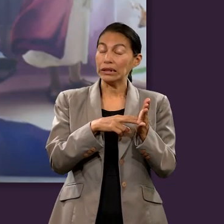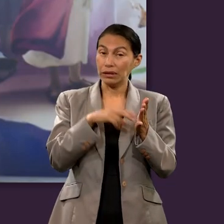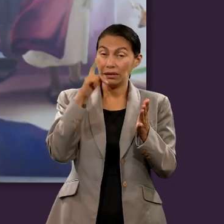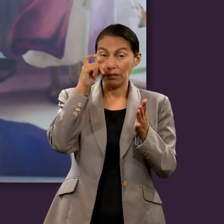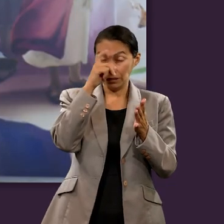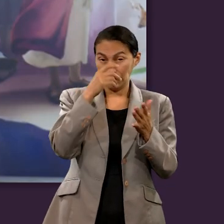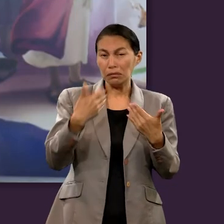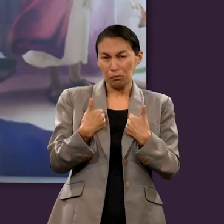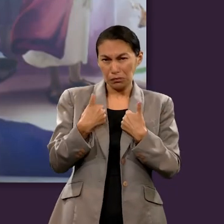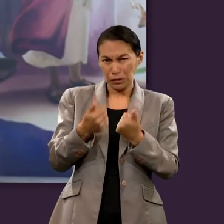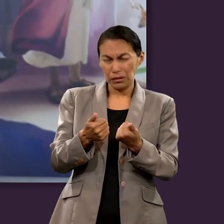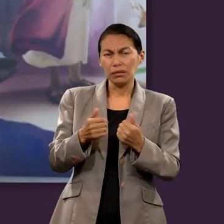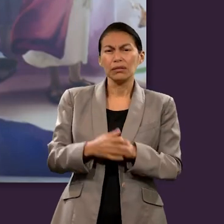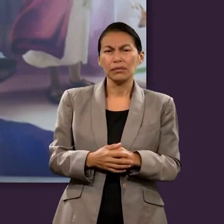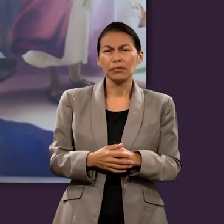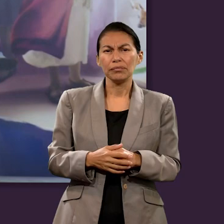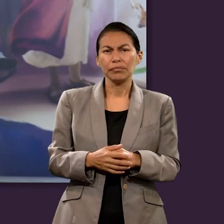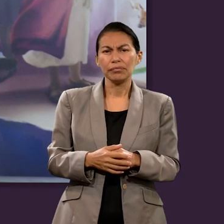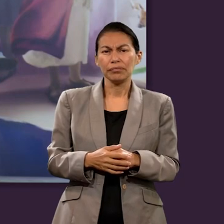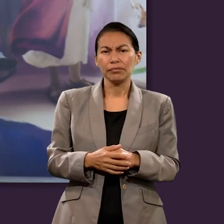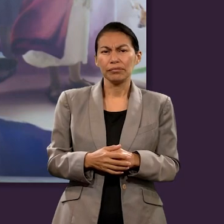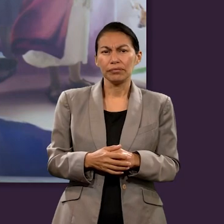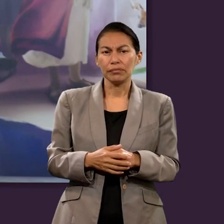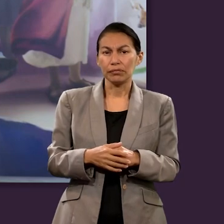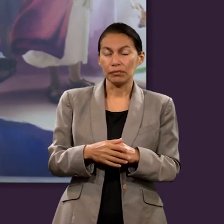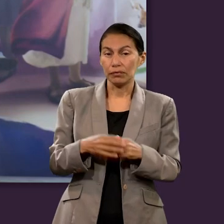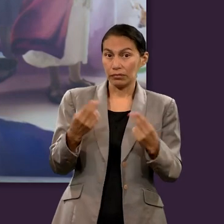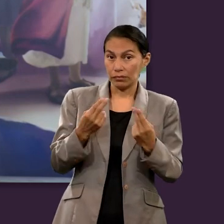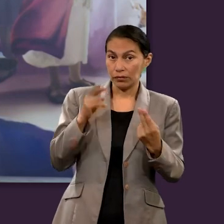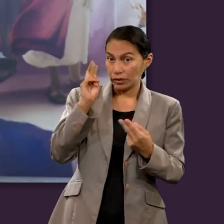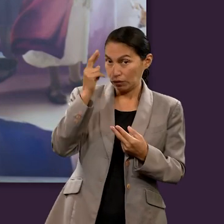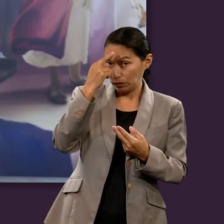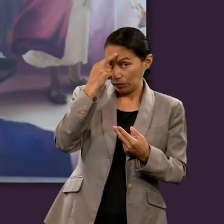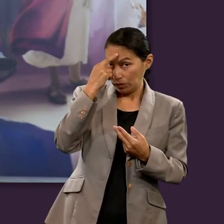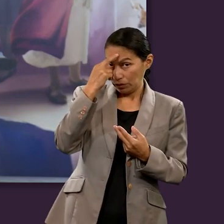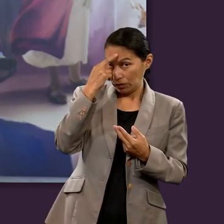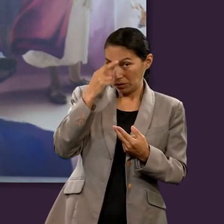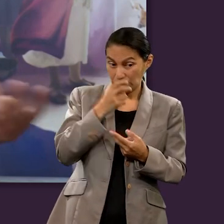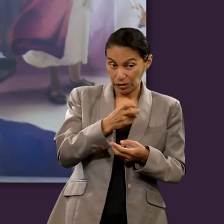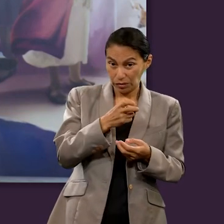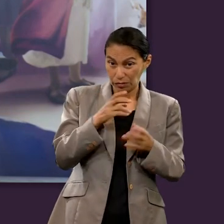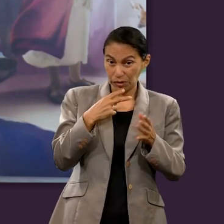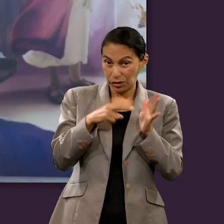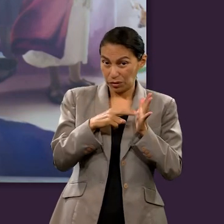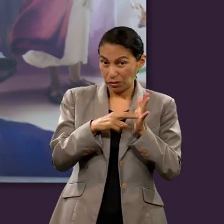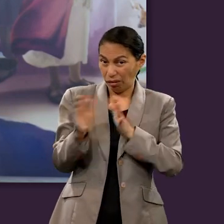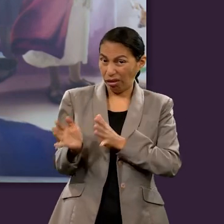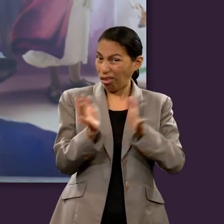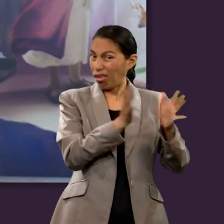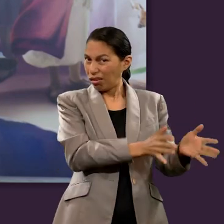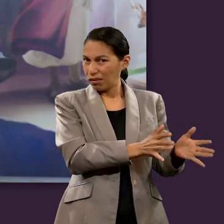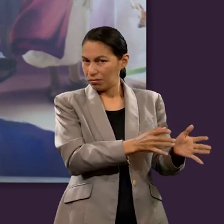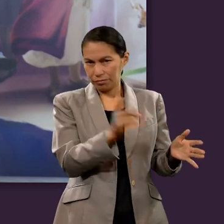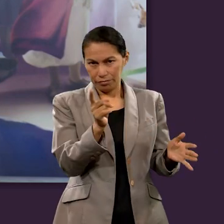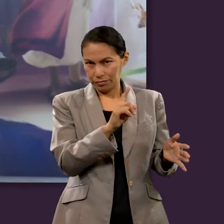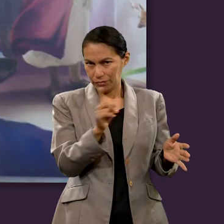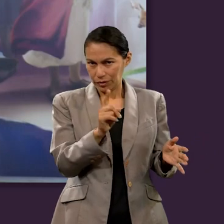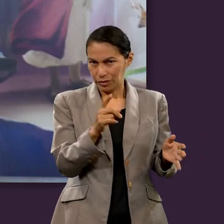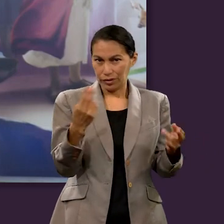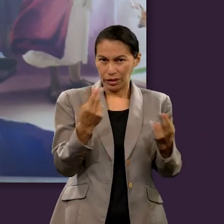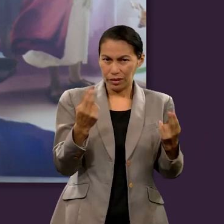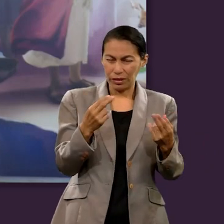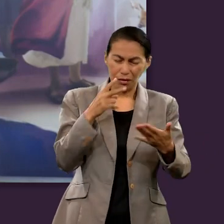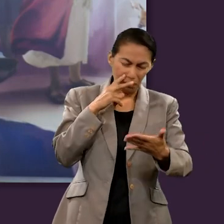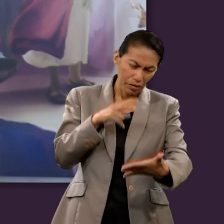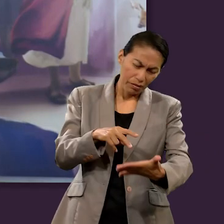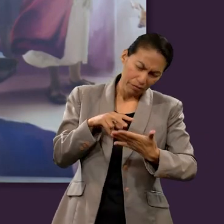Hay que reconocer y hay que ser honestos. Y no hay que dar a un lado esos textos, sino hay que ver